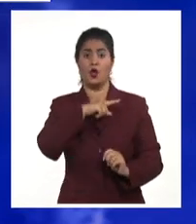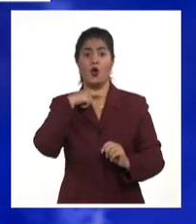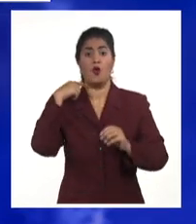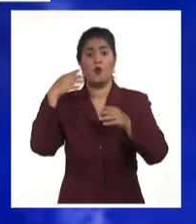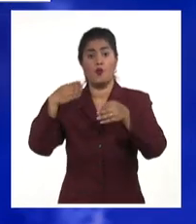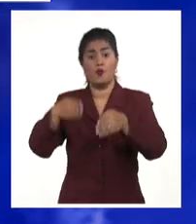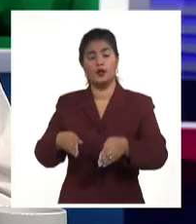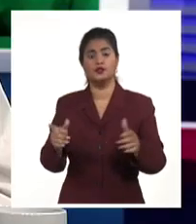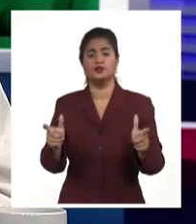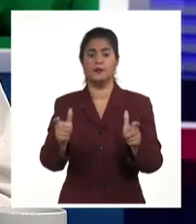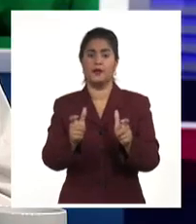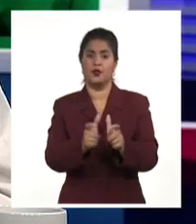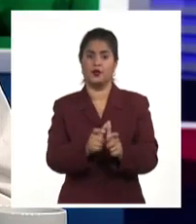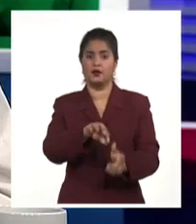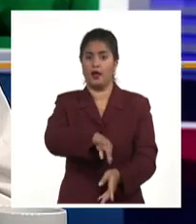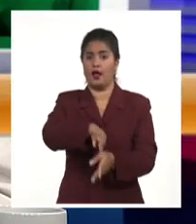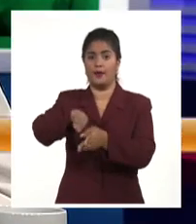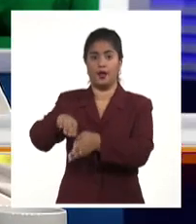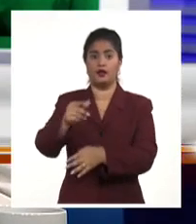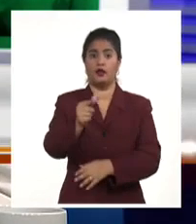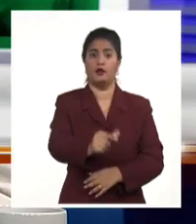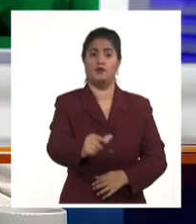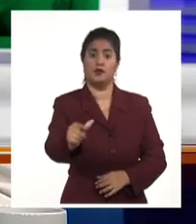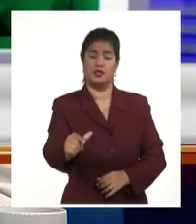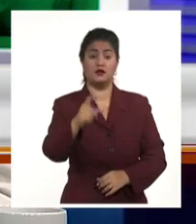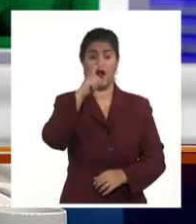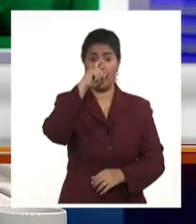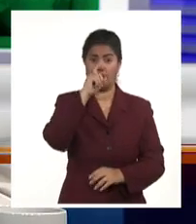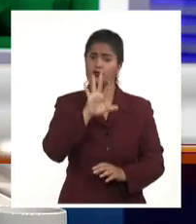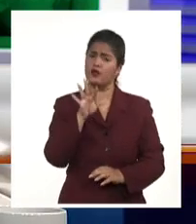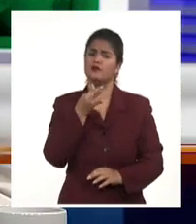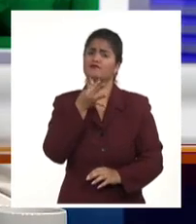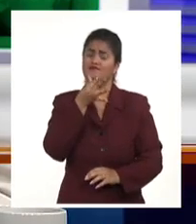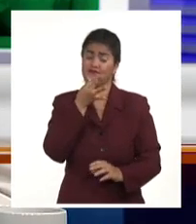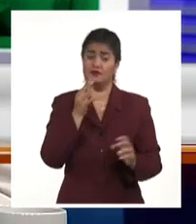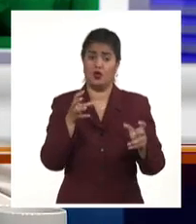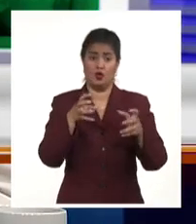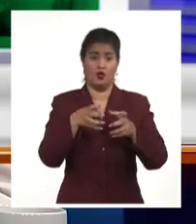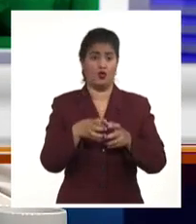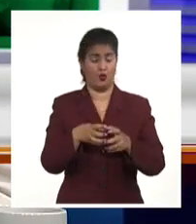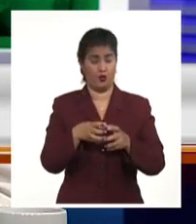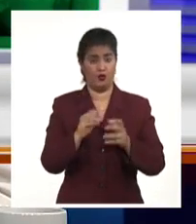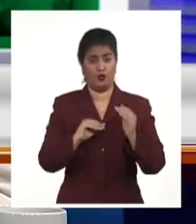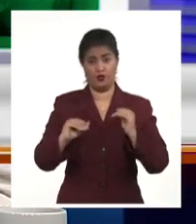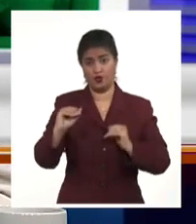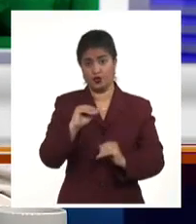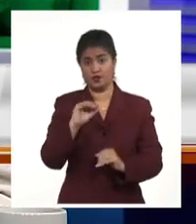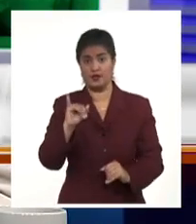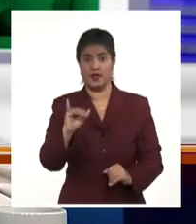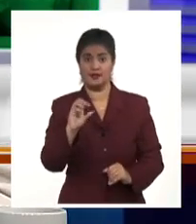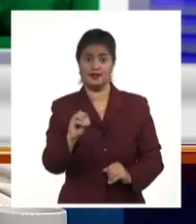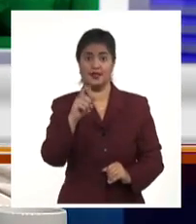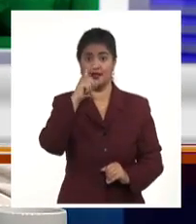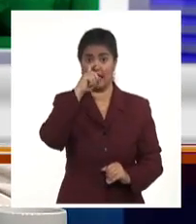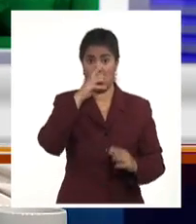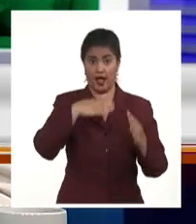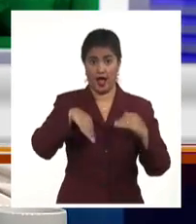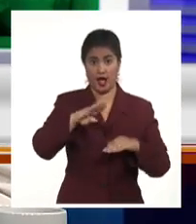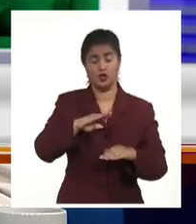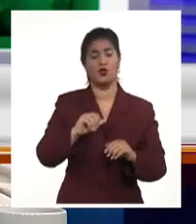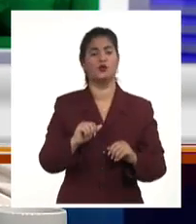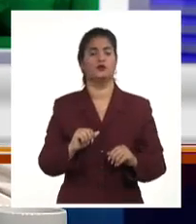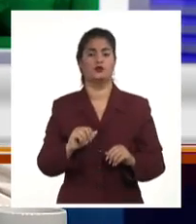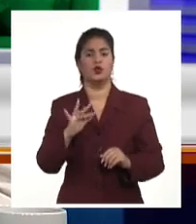la tercera edad, como se ha conocido muchas veces por encima de 60 años, por encima de 70